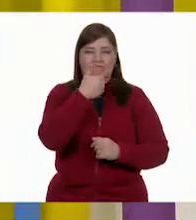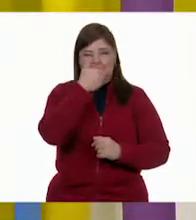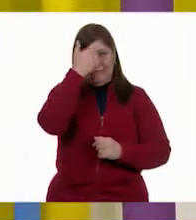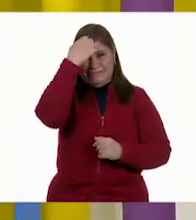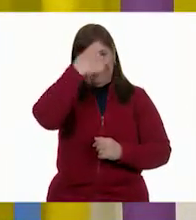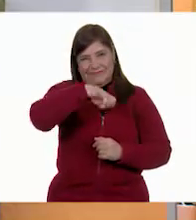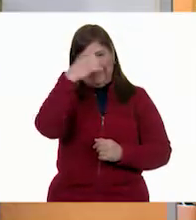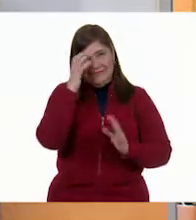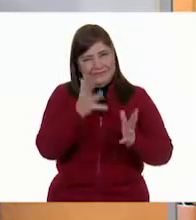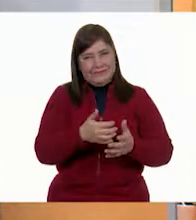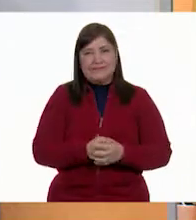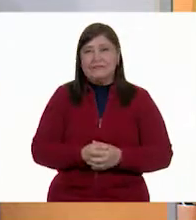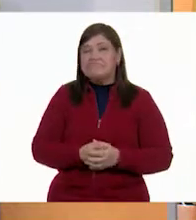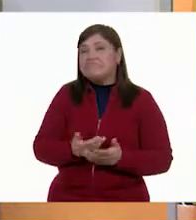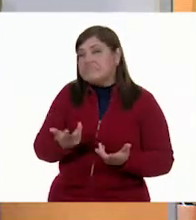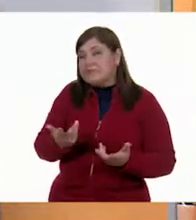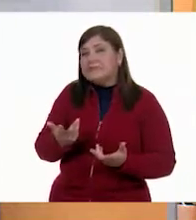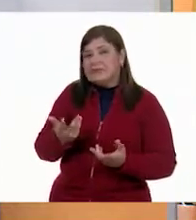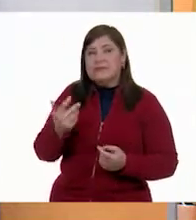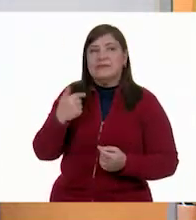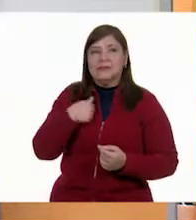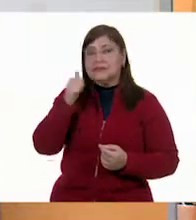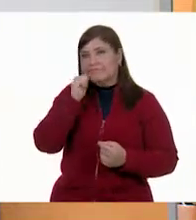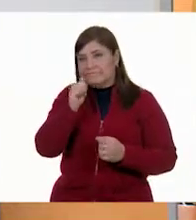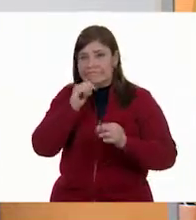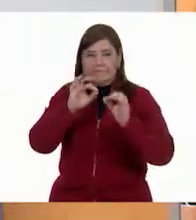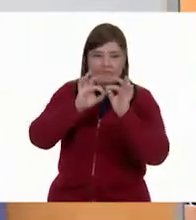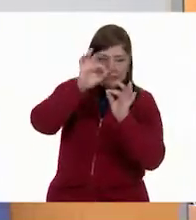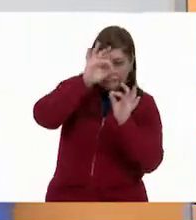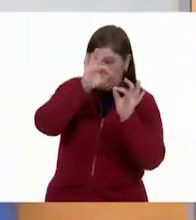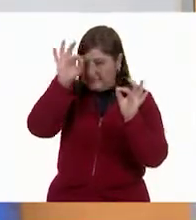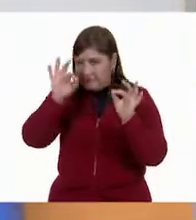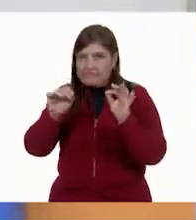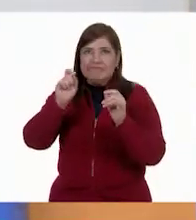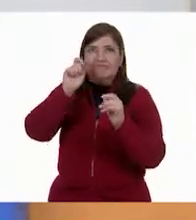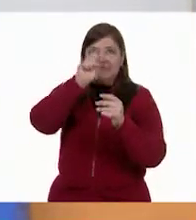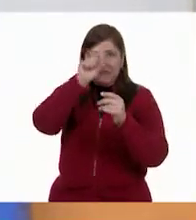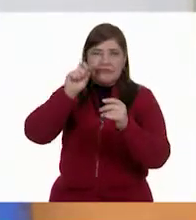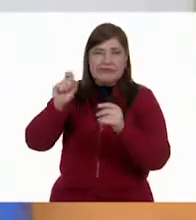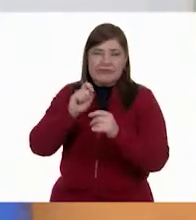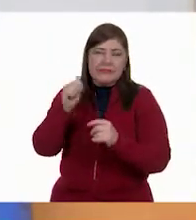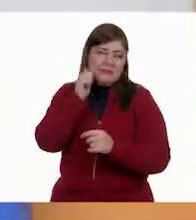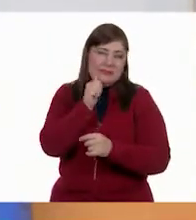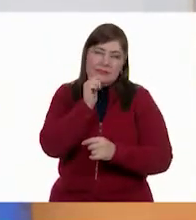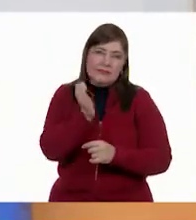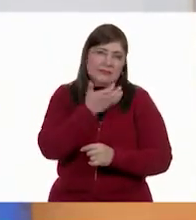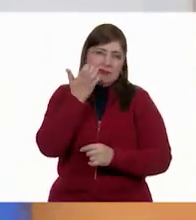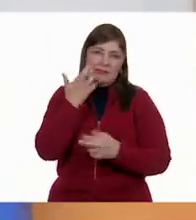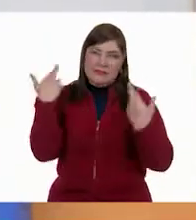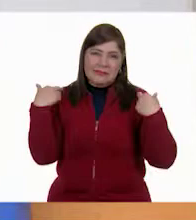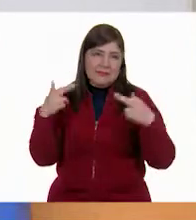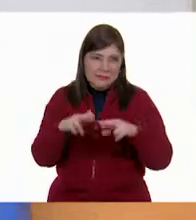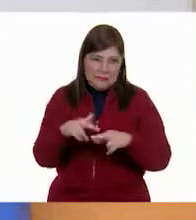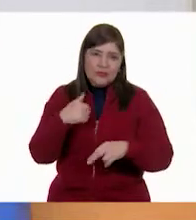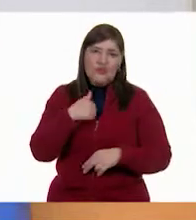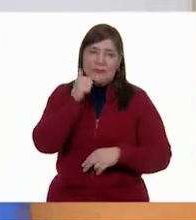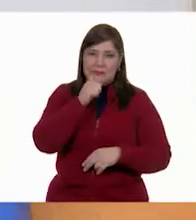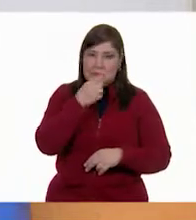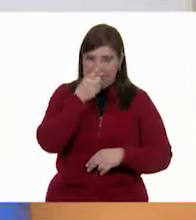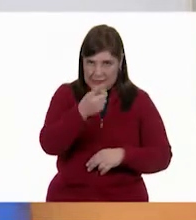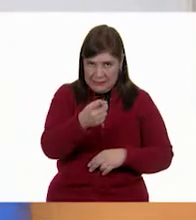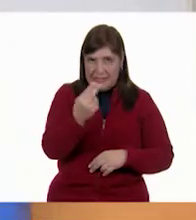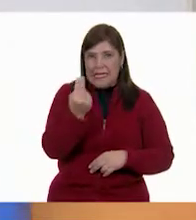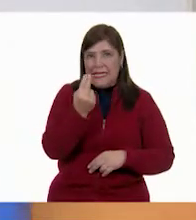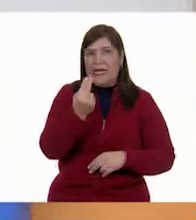¿verdad, profe? Pues, comúnmente siempre estamos utilizando nuestro pizarrón y nuestras marcas. Aparte que siempre les he dicho que hay que utilizar